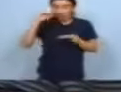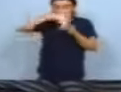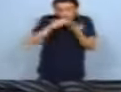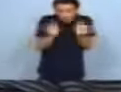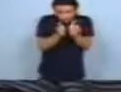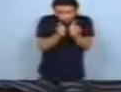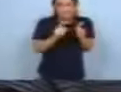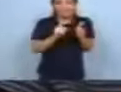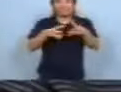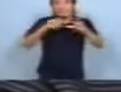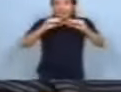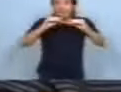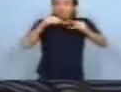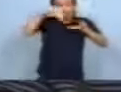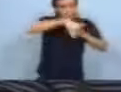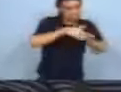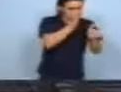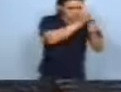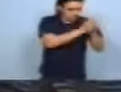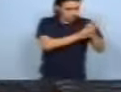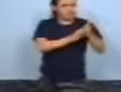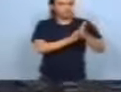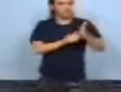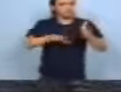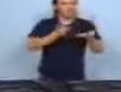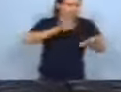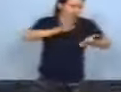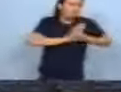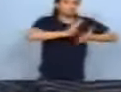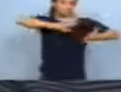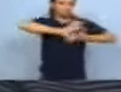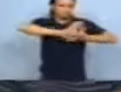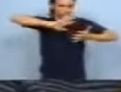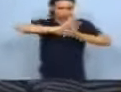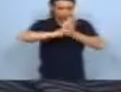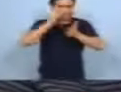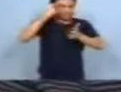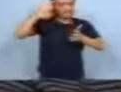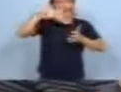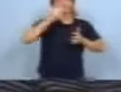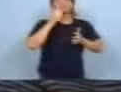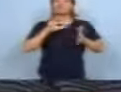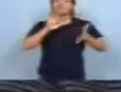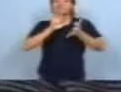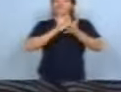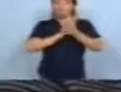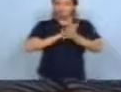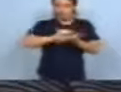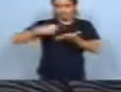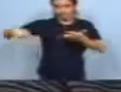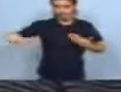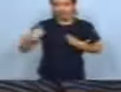tergopor, la plancha de tergopor, que también está fabricada por nosotros, y se coce, se va cosiendo. Y a eso se le impresiona el material.